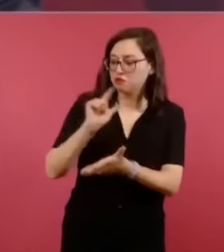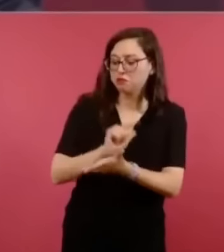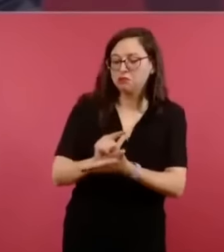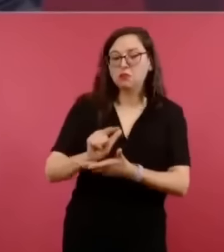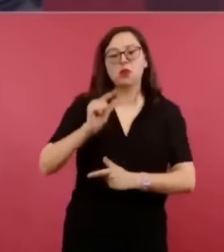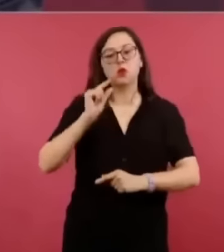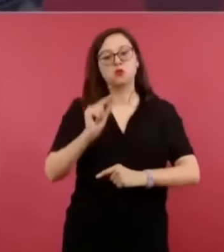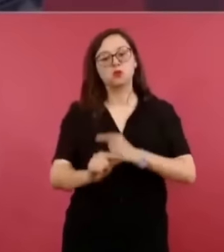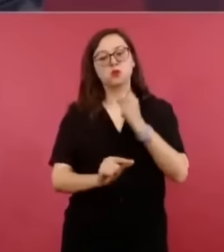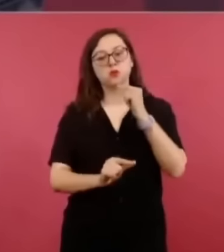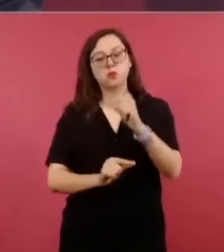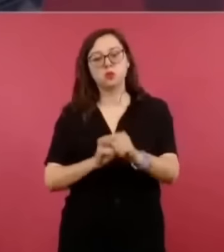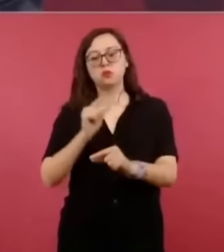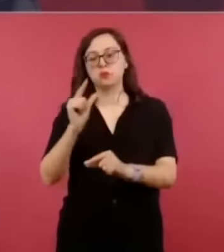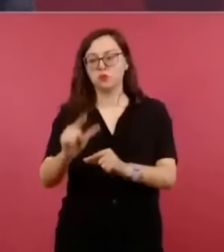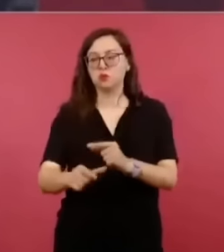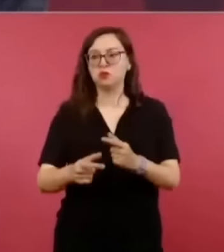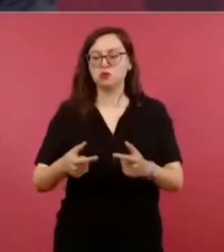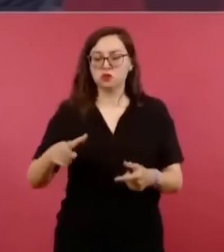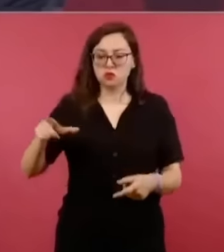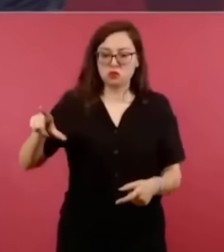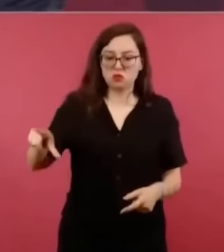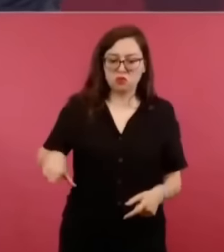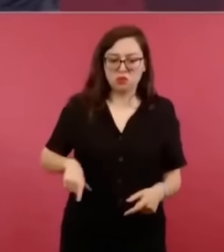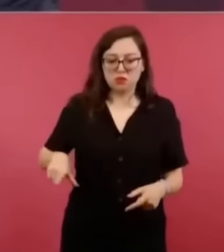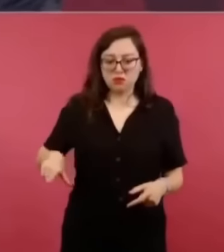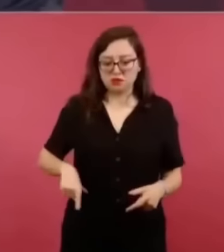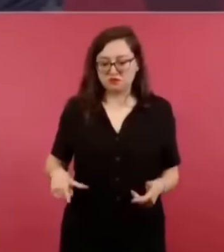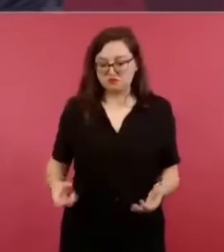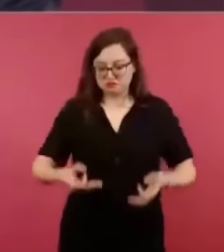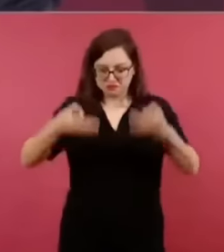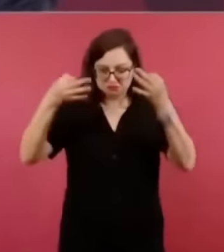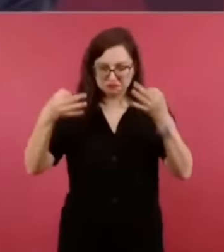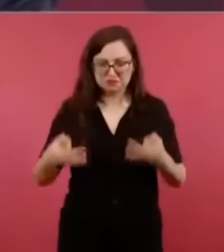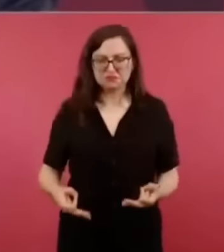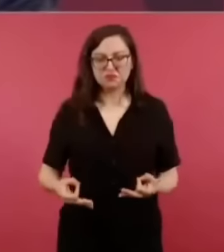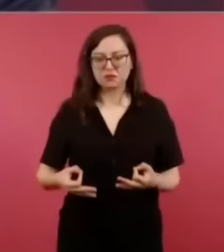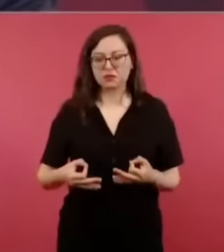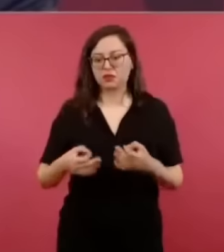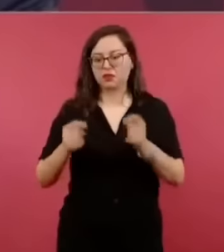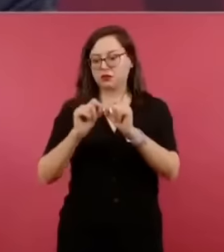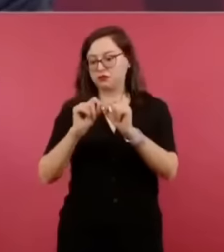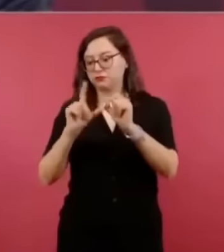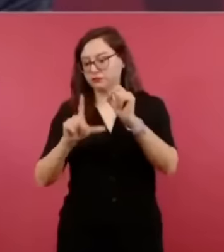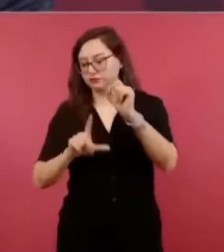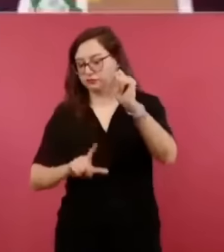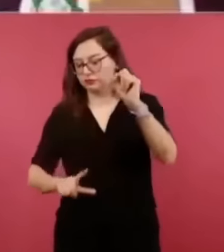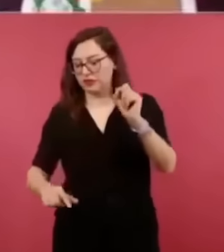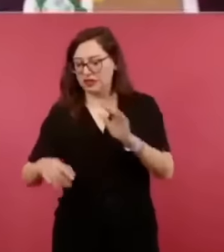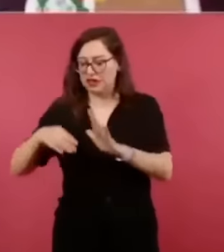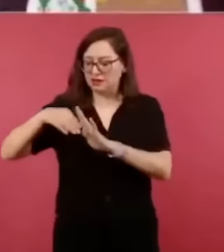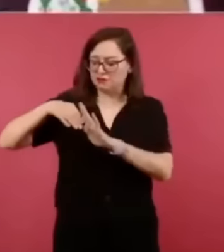para ir sacando al país de la decadencia,